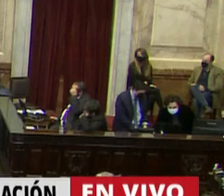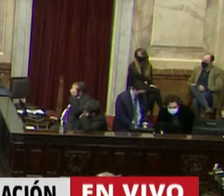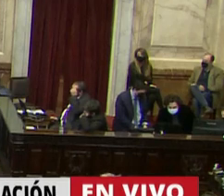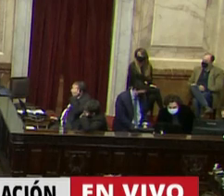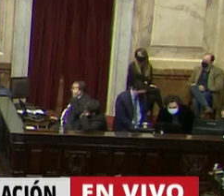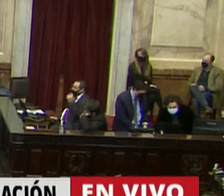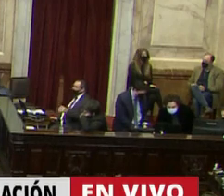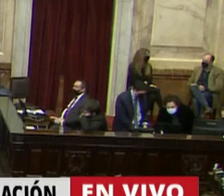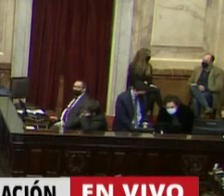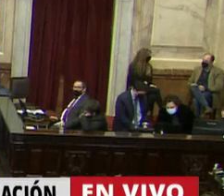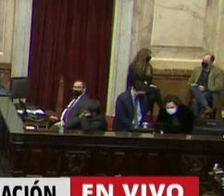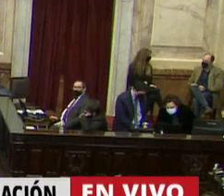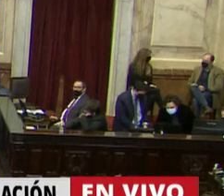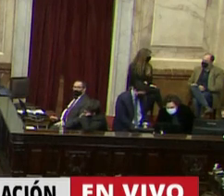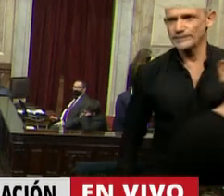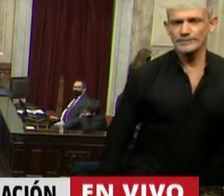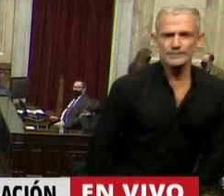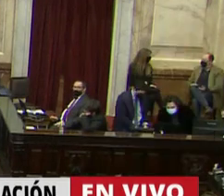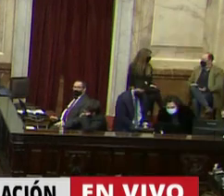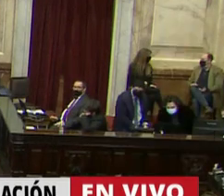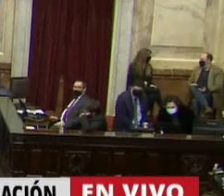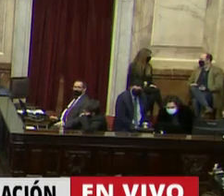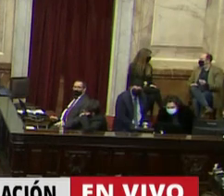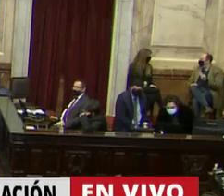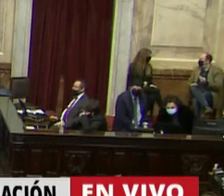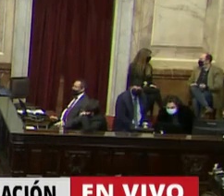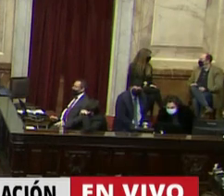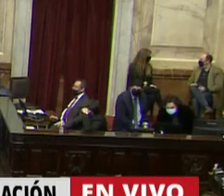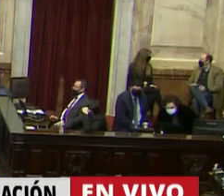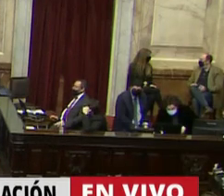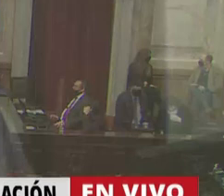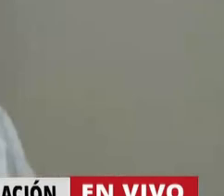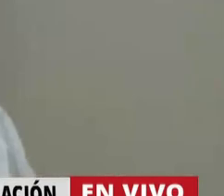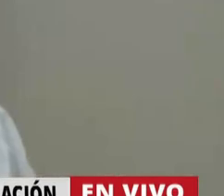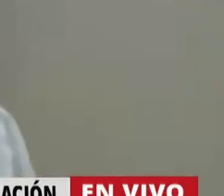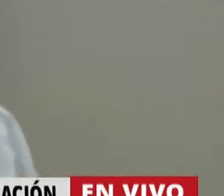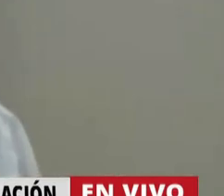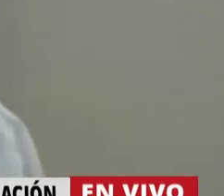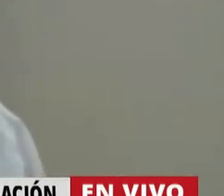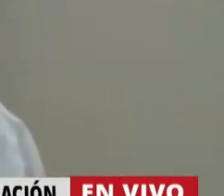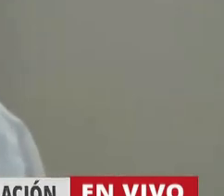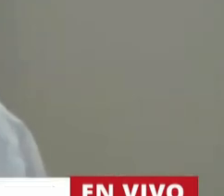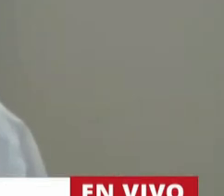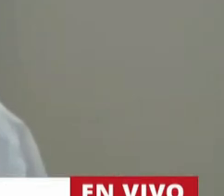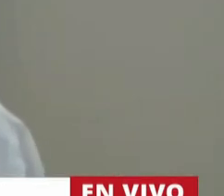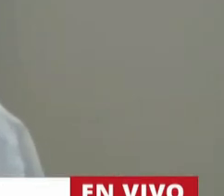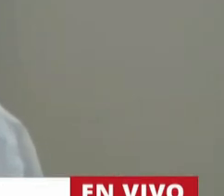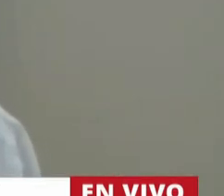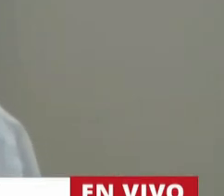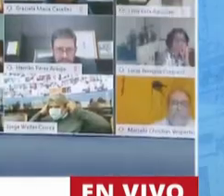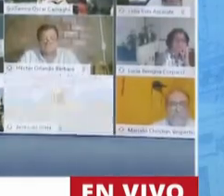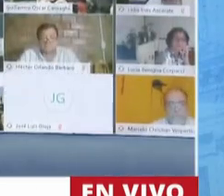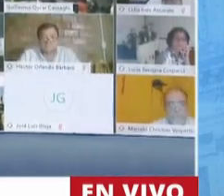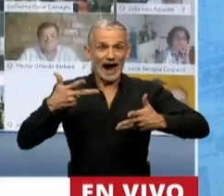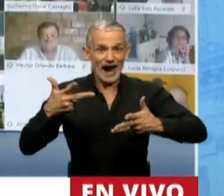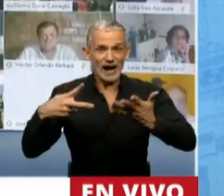Gracias, Presidente. Seguramente estará justificado que no hay ningún problema. Solo le voy a decir que me cortó la inspiración porque